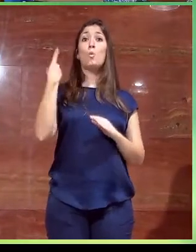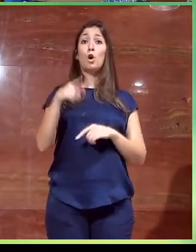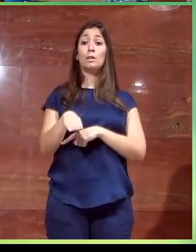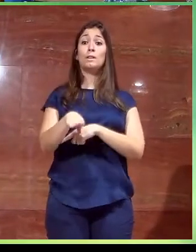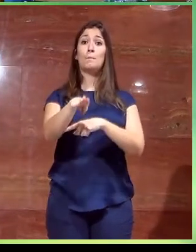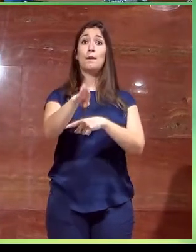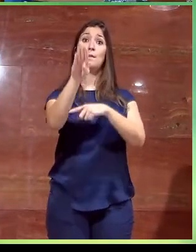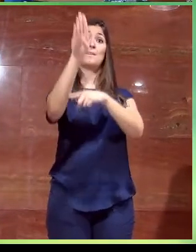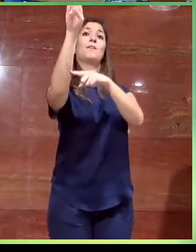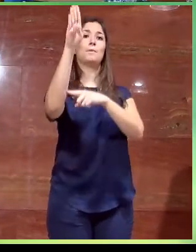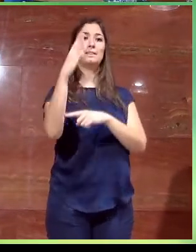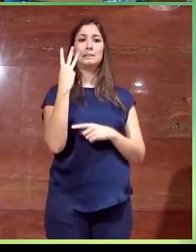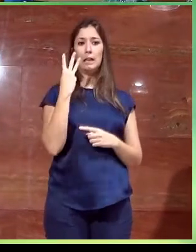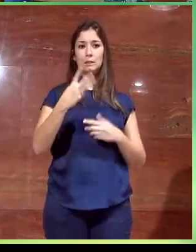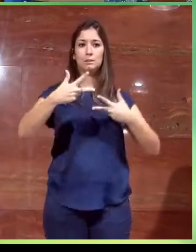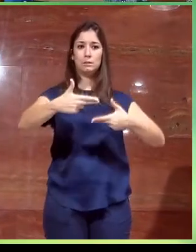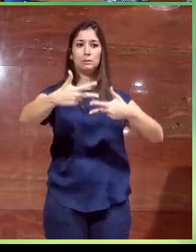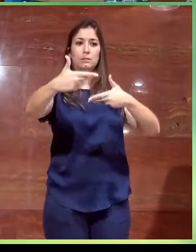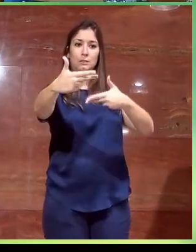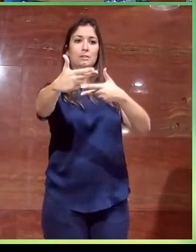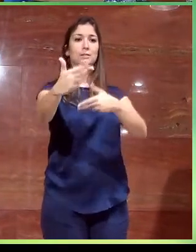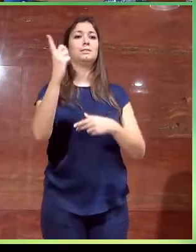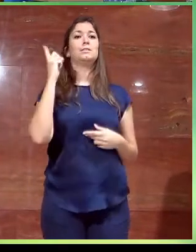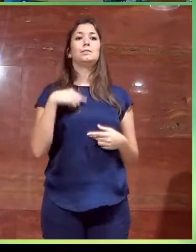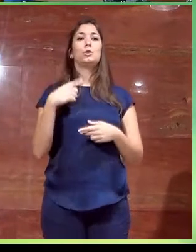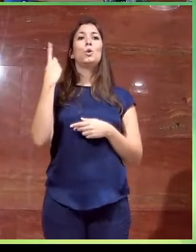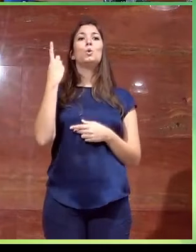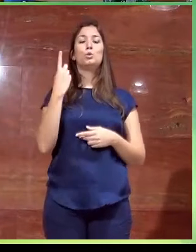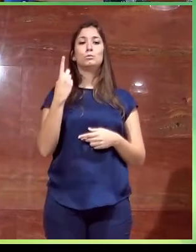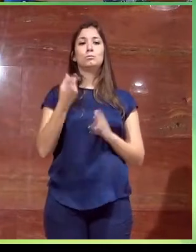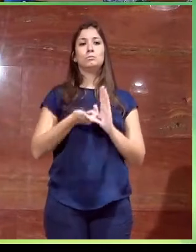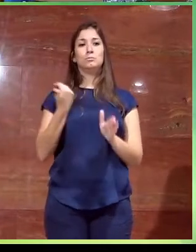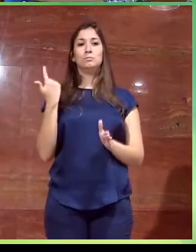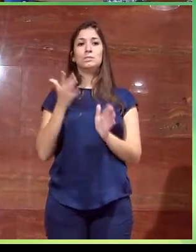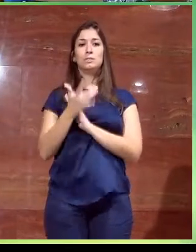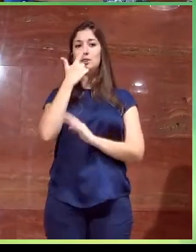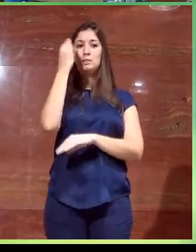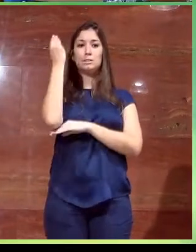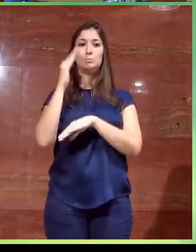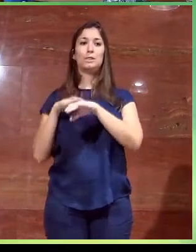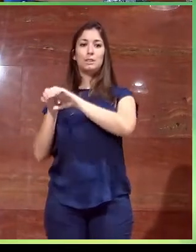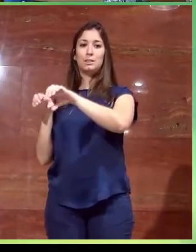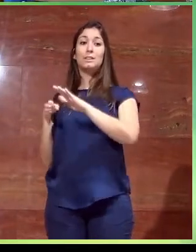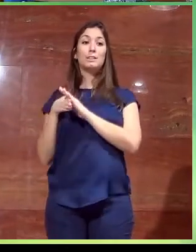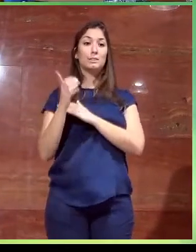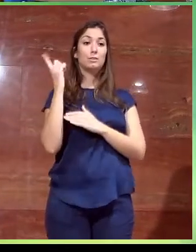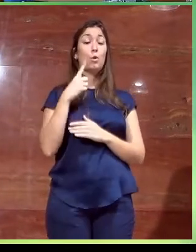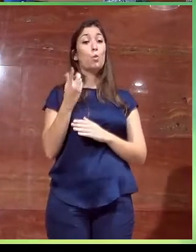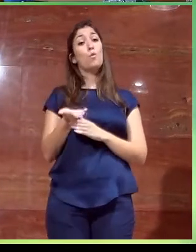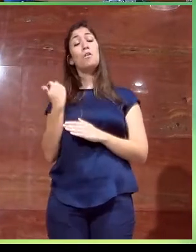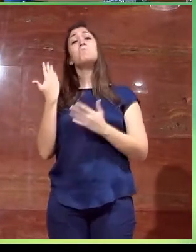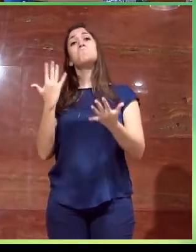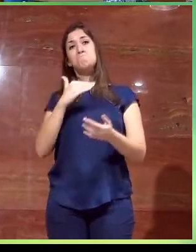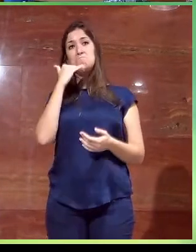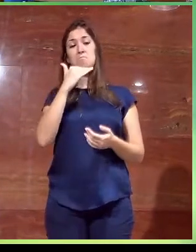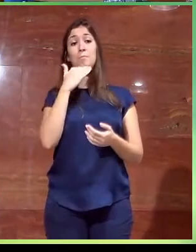eliminando uno de los soportes que sujetan la marquesina de acceso, pues bueno, pues era una opción, ¿no? Esta opción,